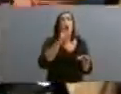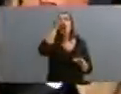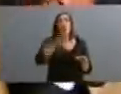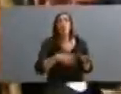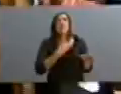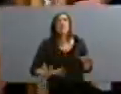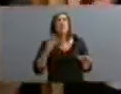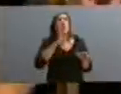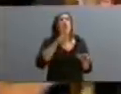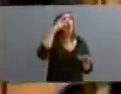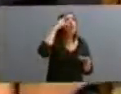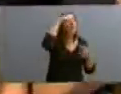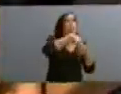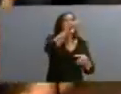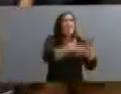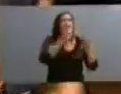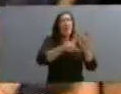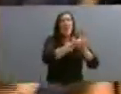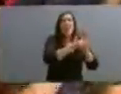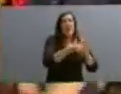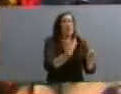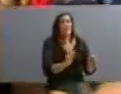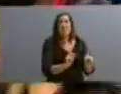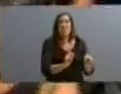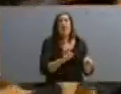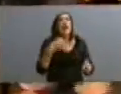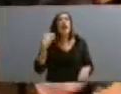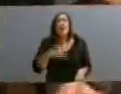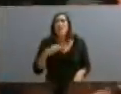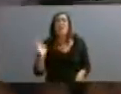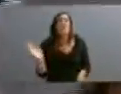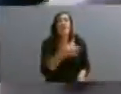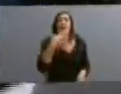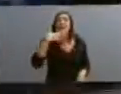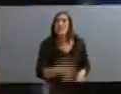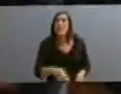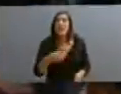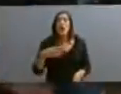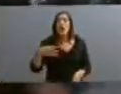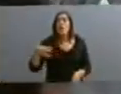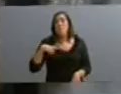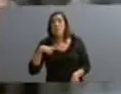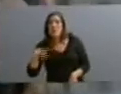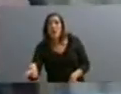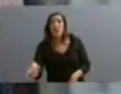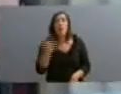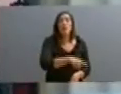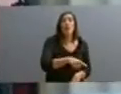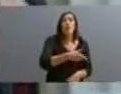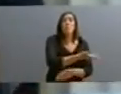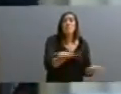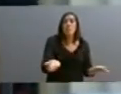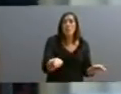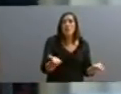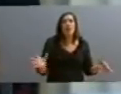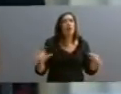pueblo, a la sociedad. Y por lo tanto, es básico que se entienda que lo público y lo privado van de la mano